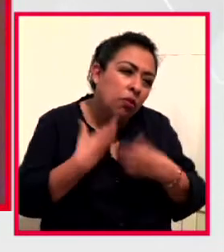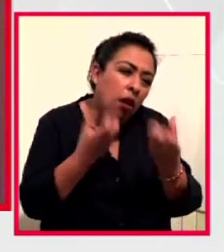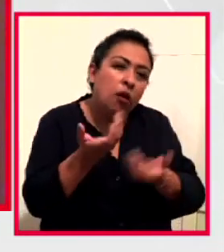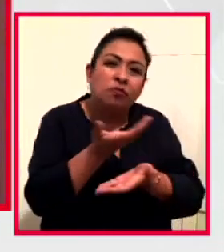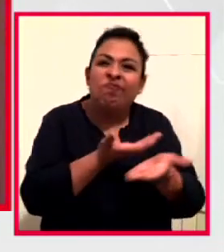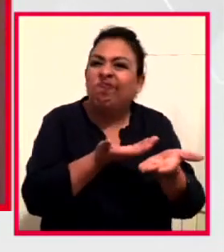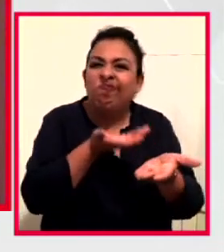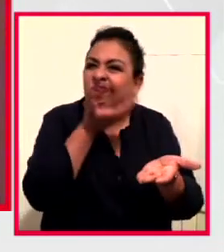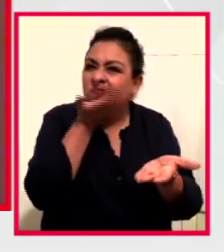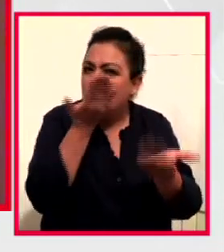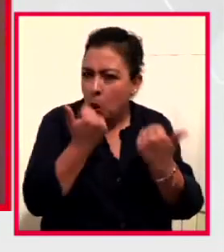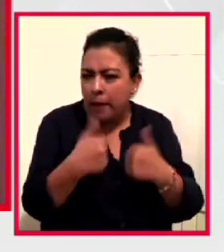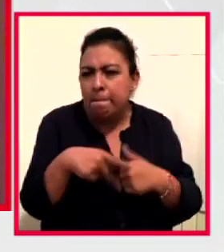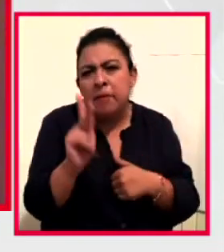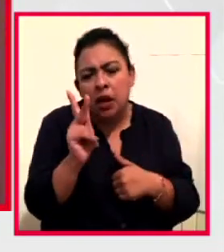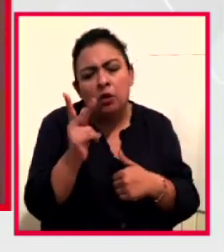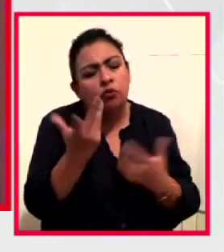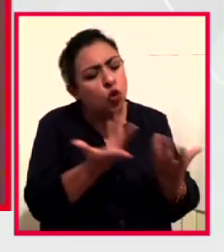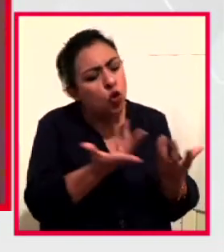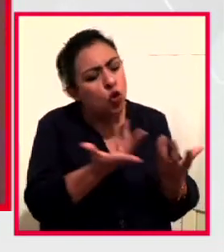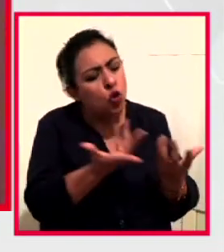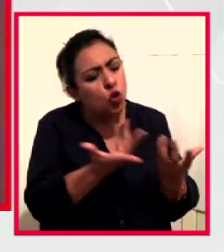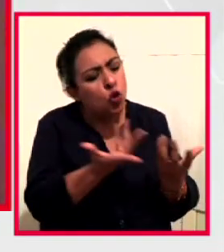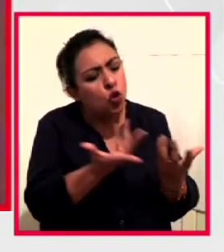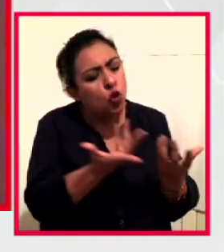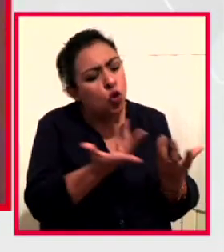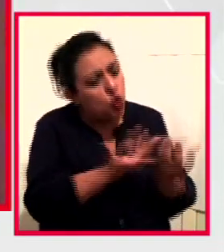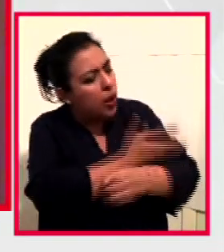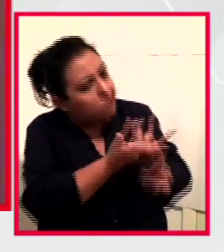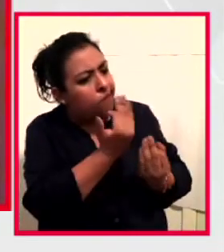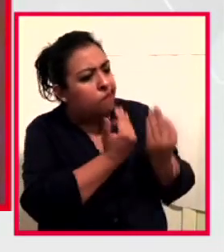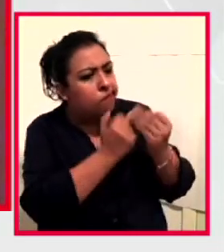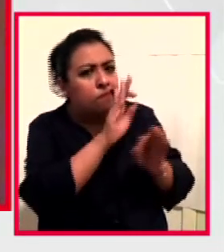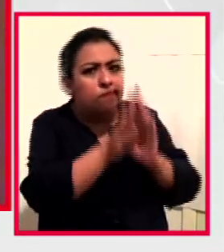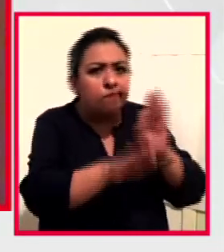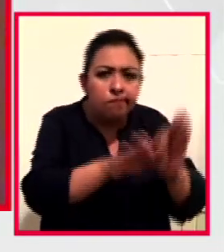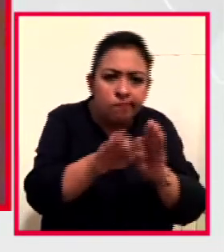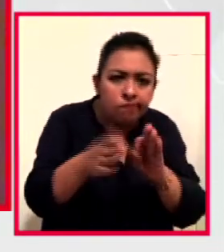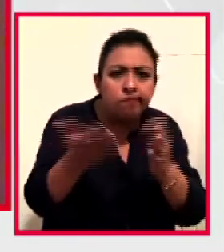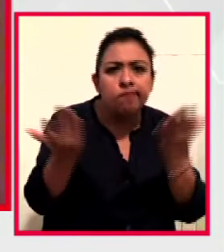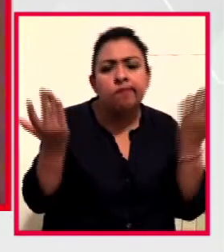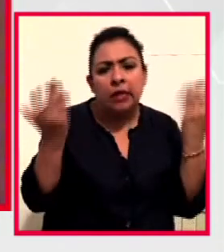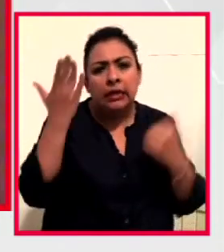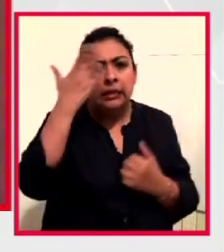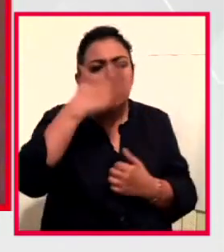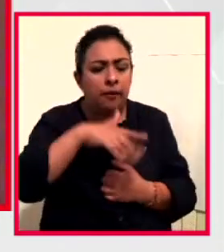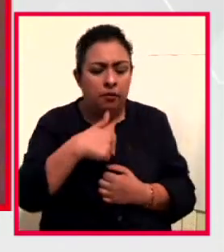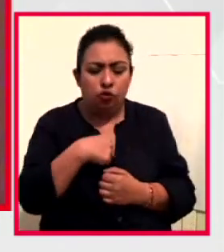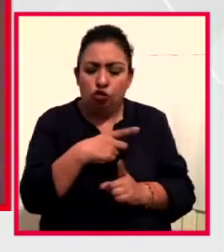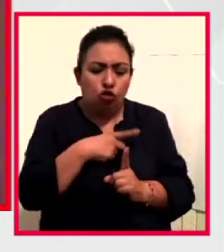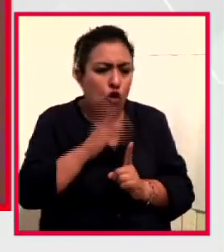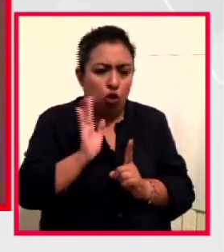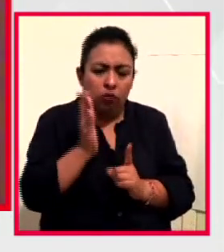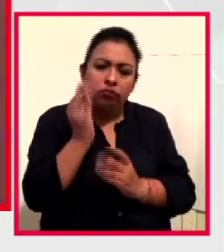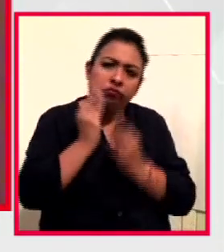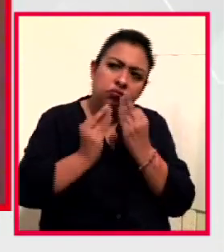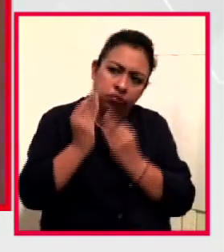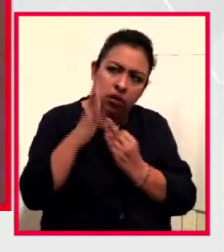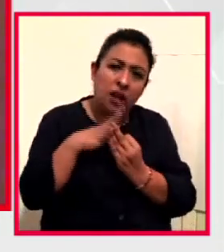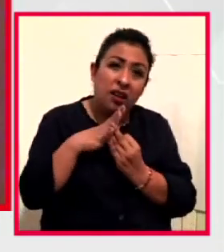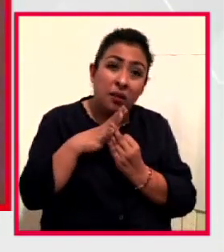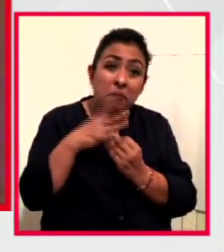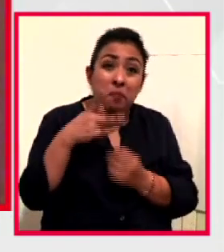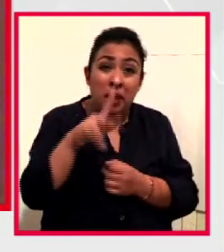pero por lo menos nos acompañamos, por lo menos nos abrazamos, sabemos que no estamos solos. Y sí es